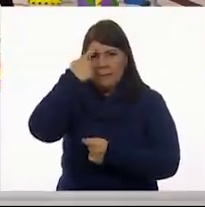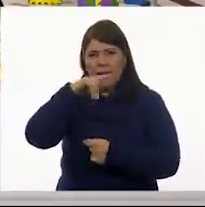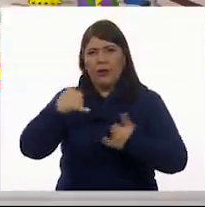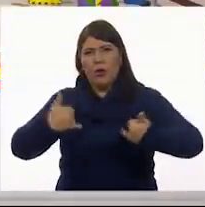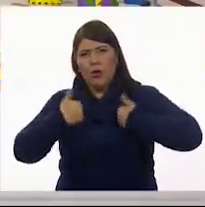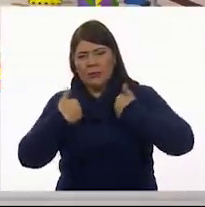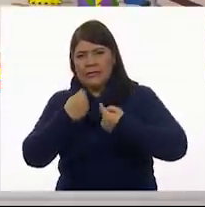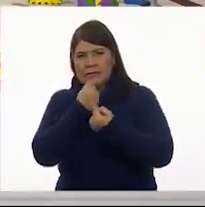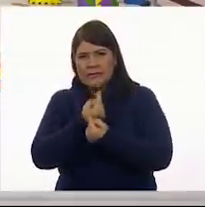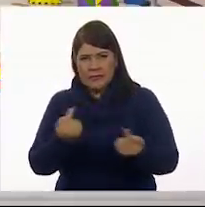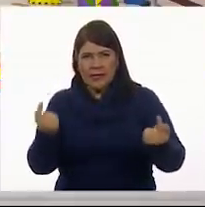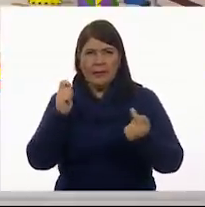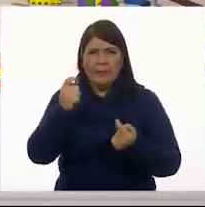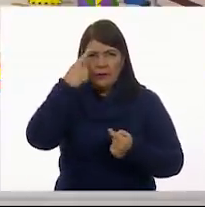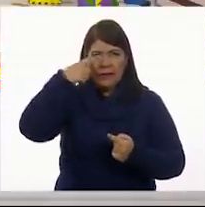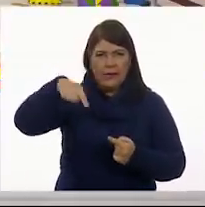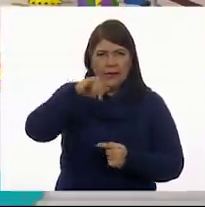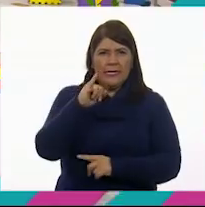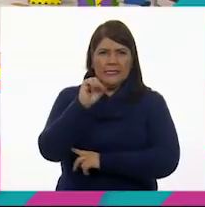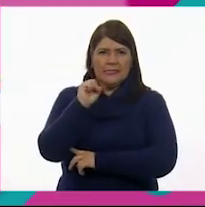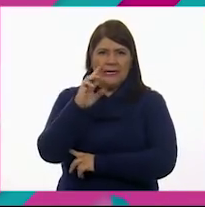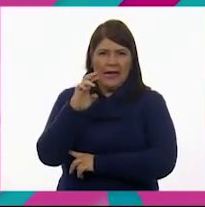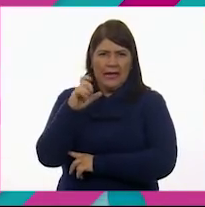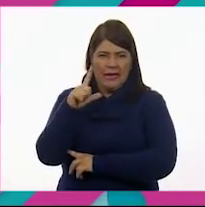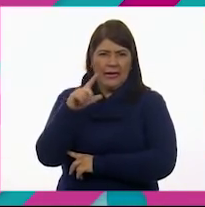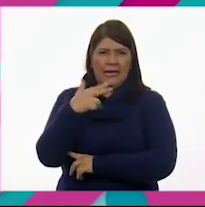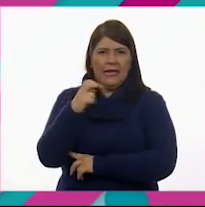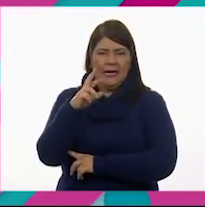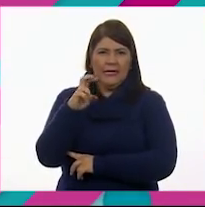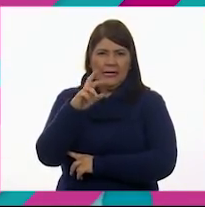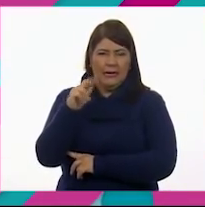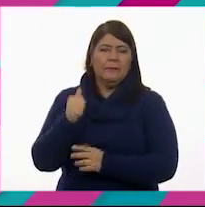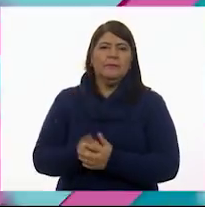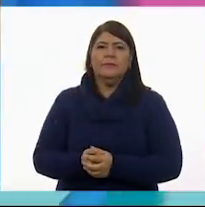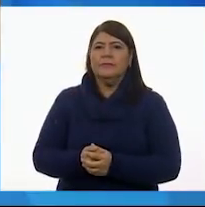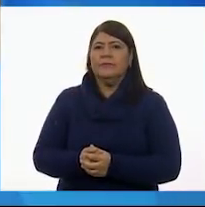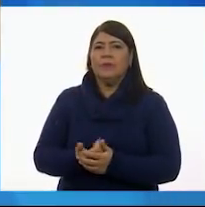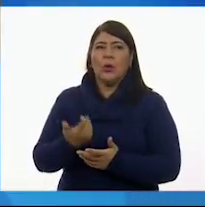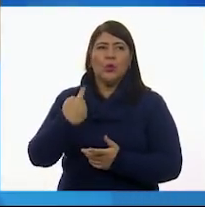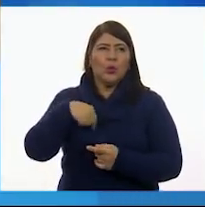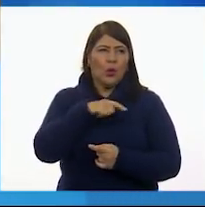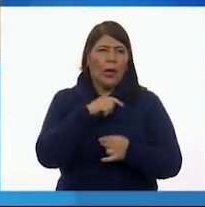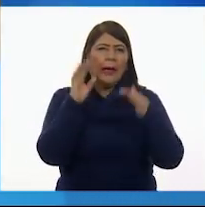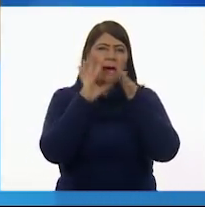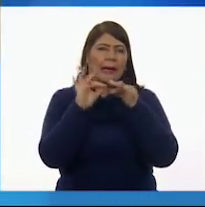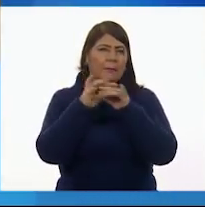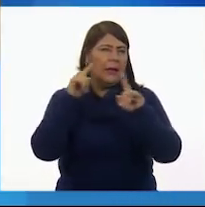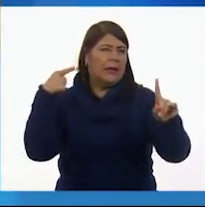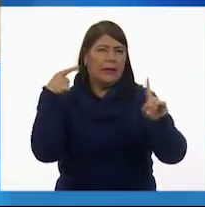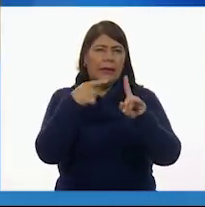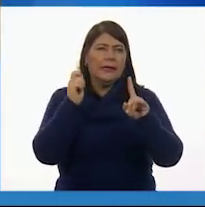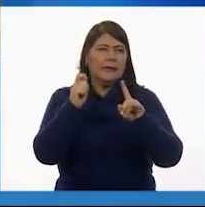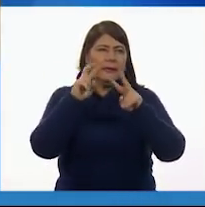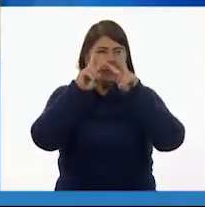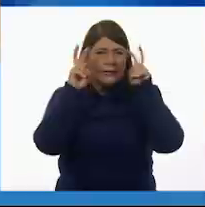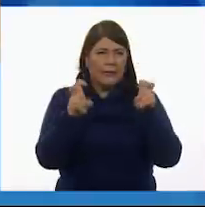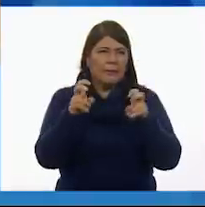Israel Herrera. Vamos a verlo. Para hablar un poco sobre el tema del stencil.